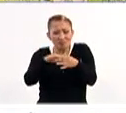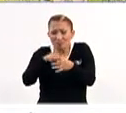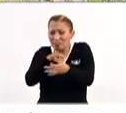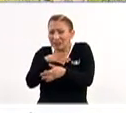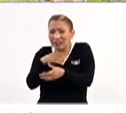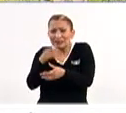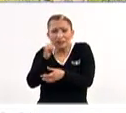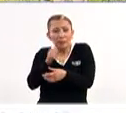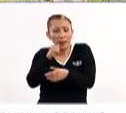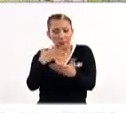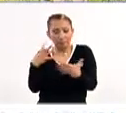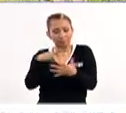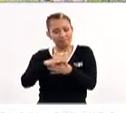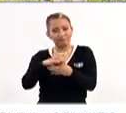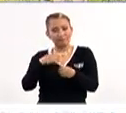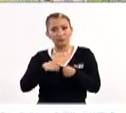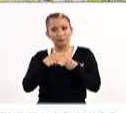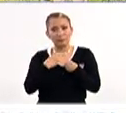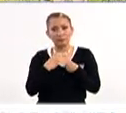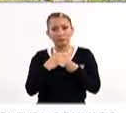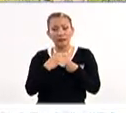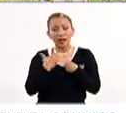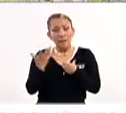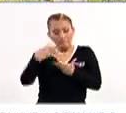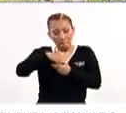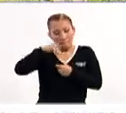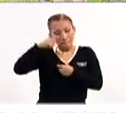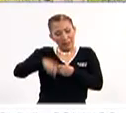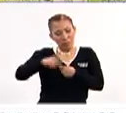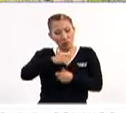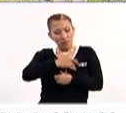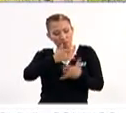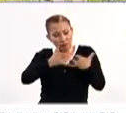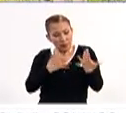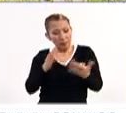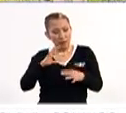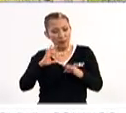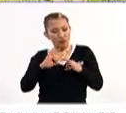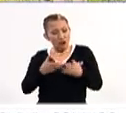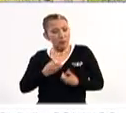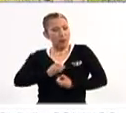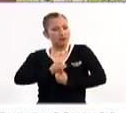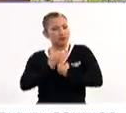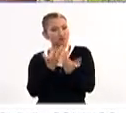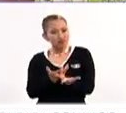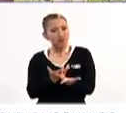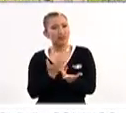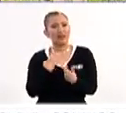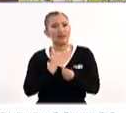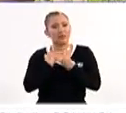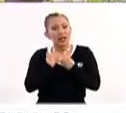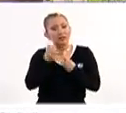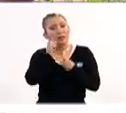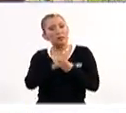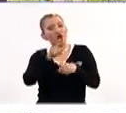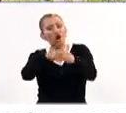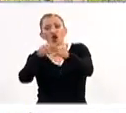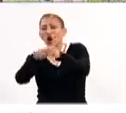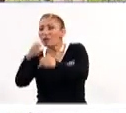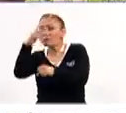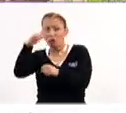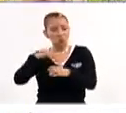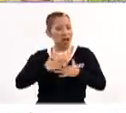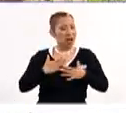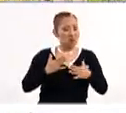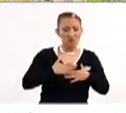hazlo parte de tu vida, que se vuelva parte de tu emoción, de tu forma de expresión, de vivir con ese colorido, de vivir de esa